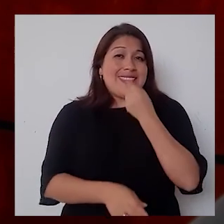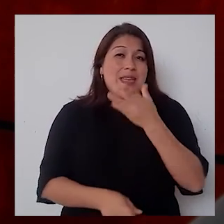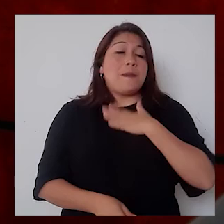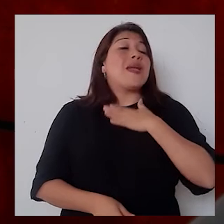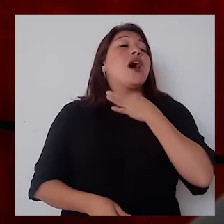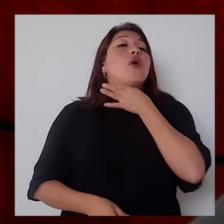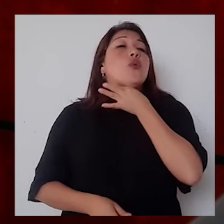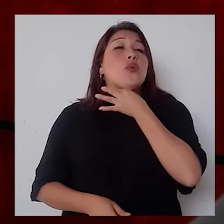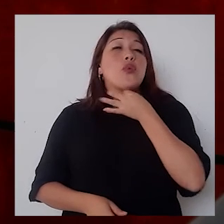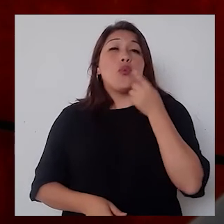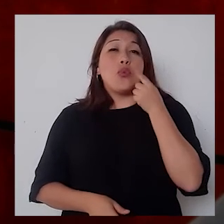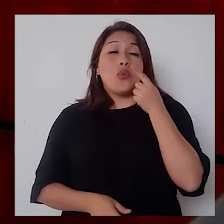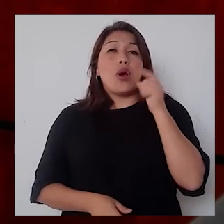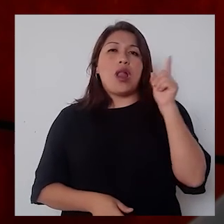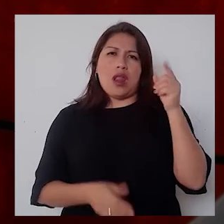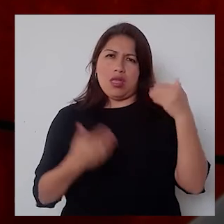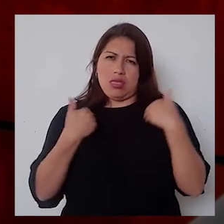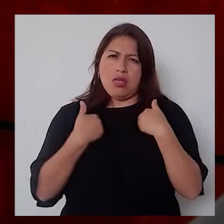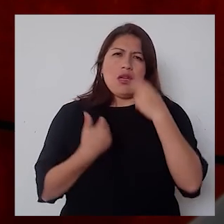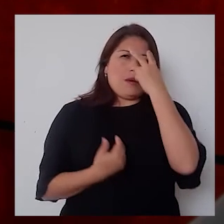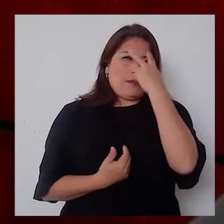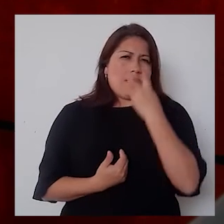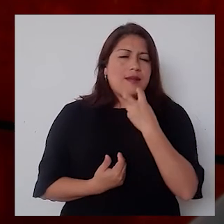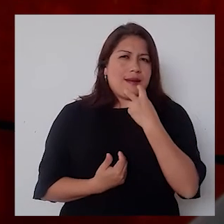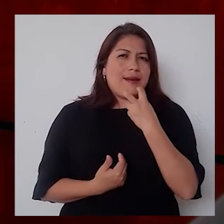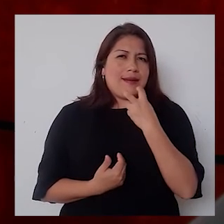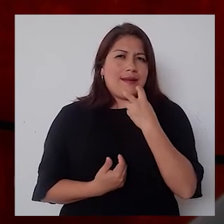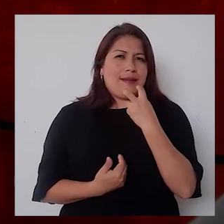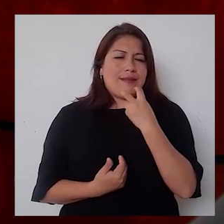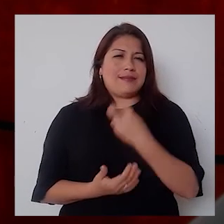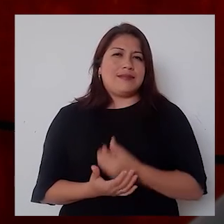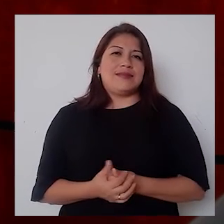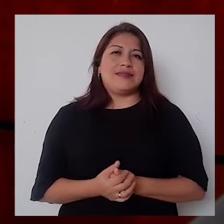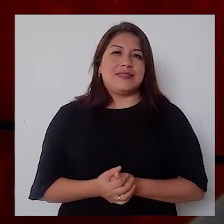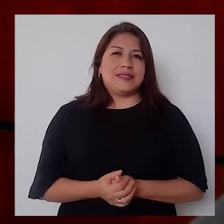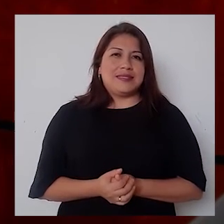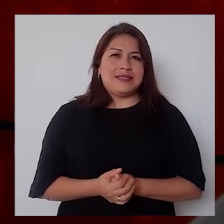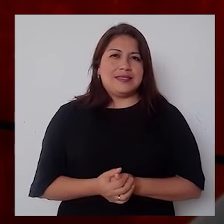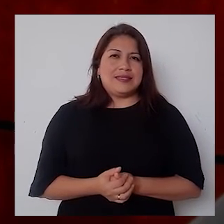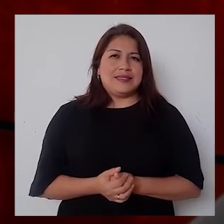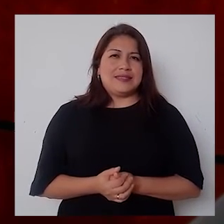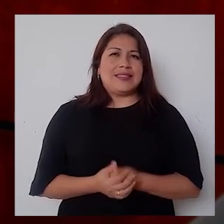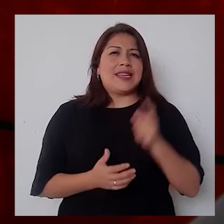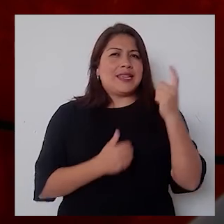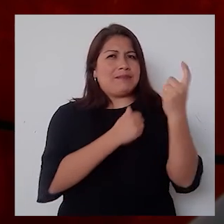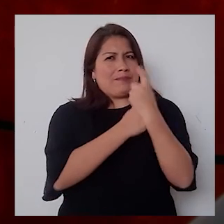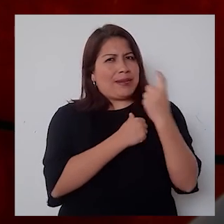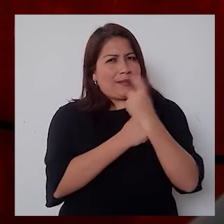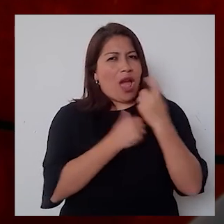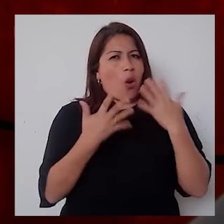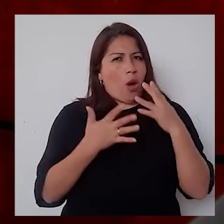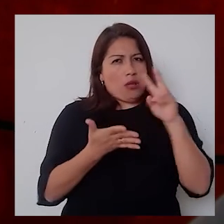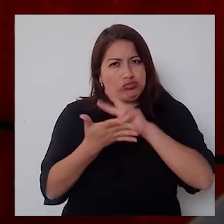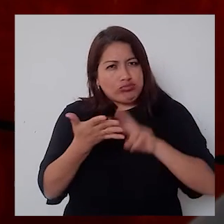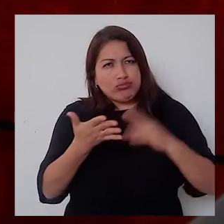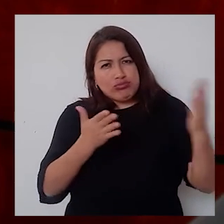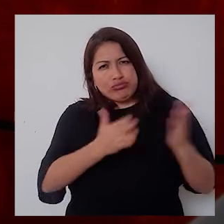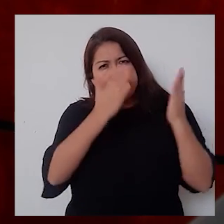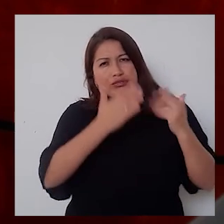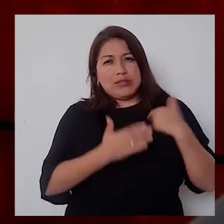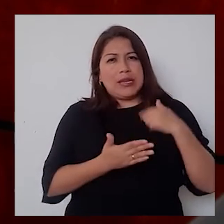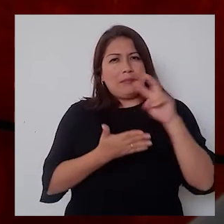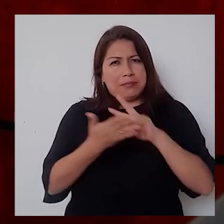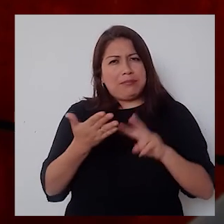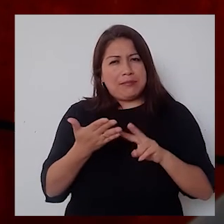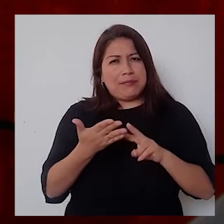sido una persona con discapacidad visual, no obstante me enseñó a leer. Y yo quiero